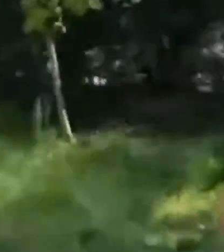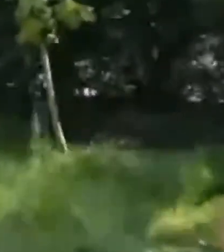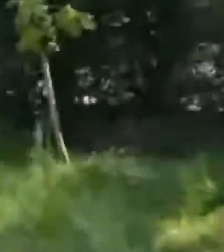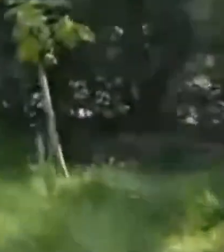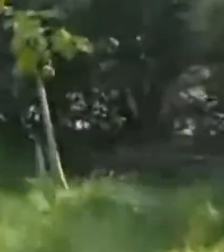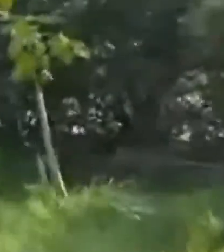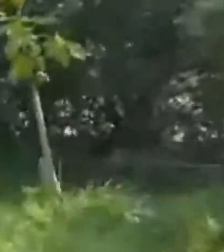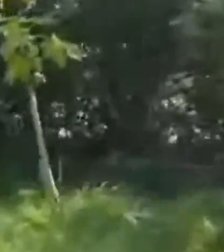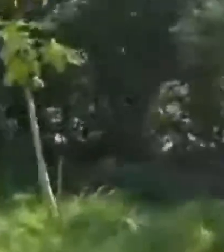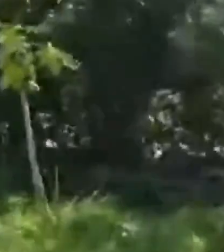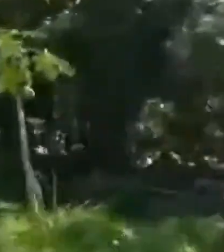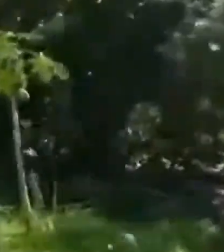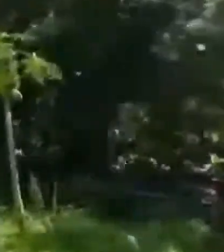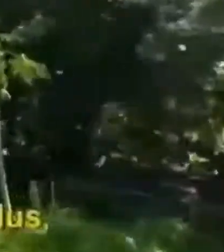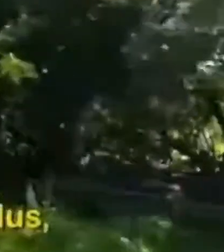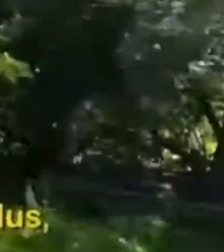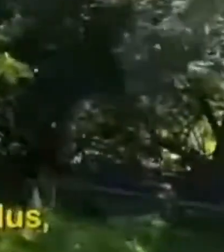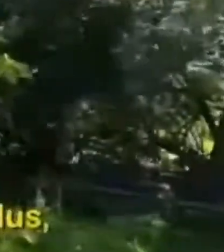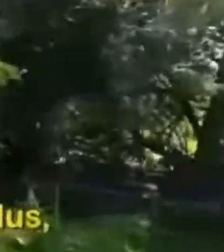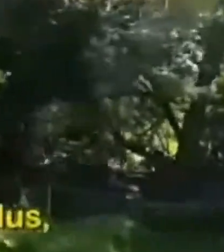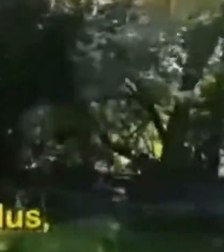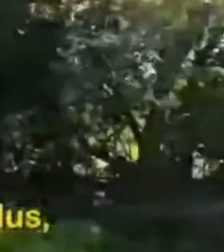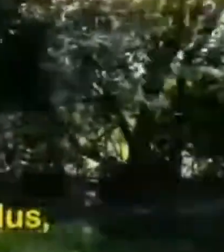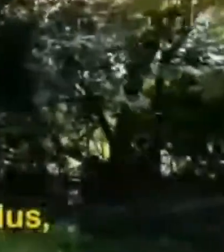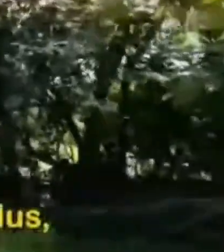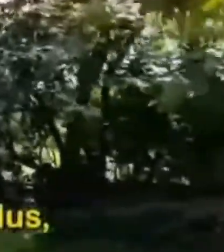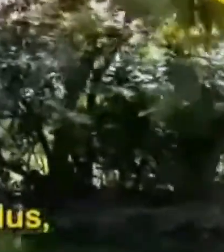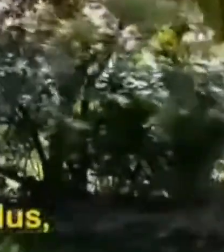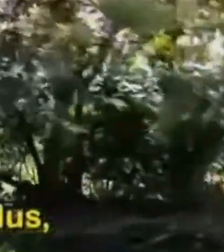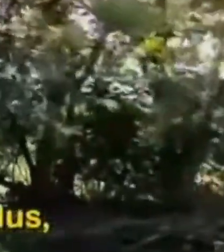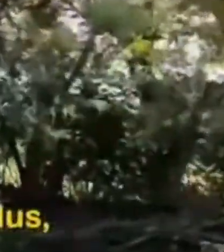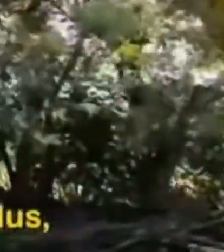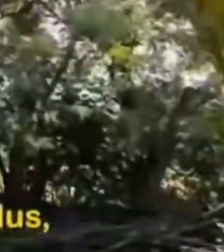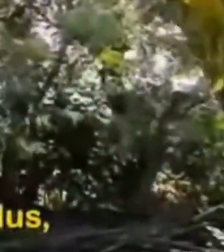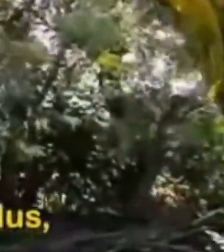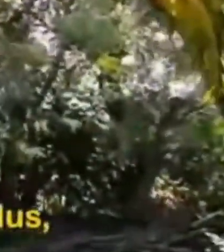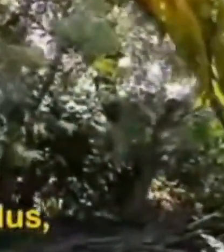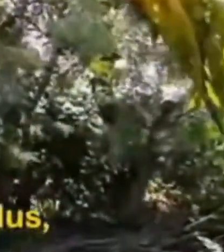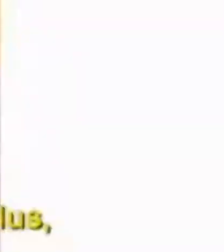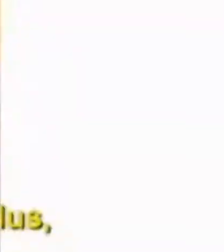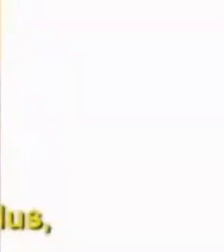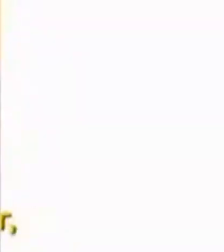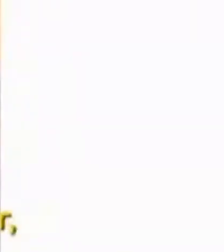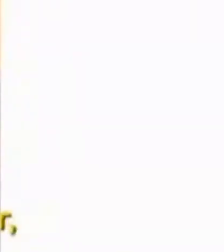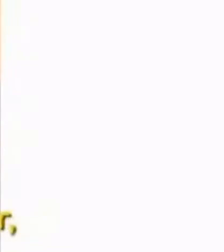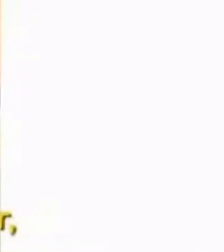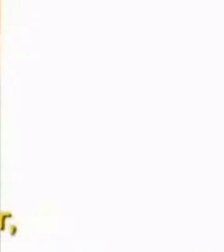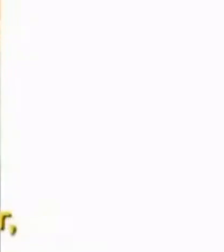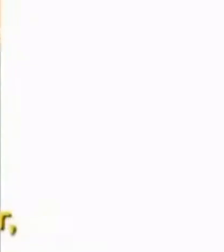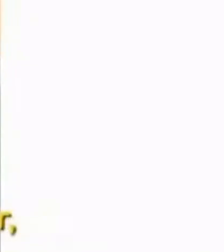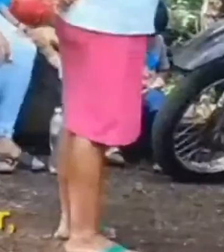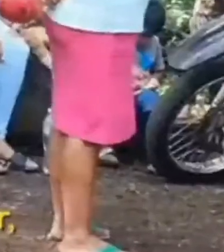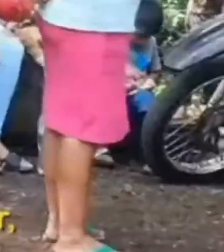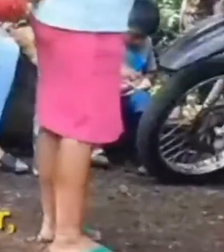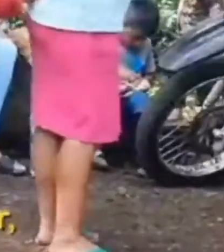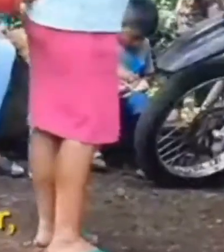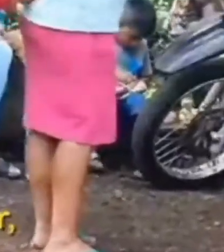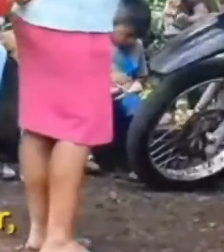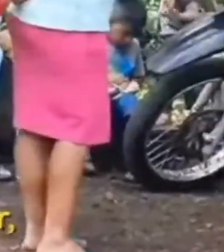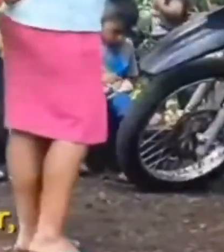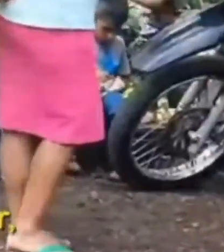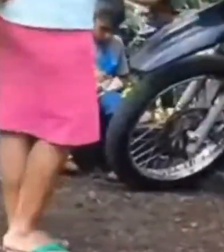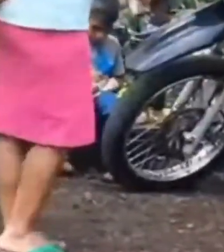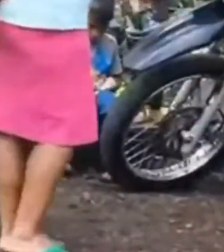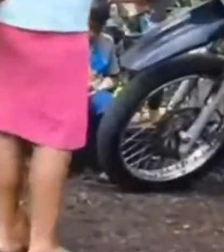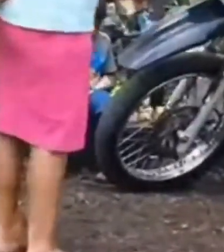tenido una excelente cosecha de papaya. El proyecto en sí como tal realmente ha traído un plus, en especial a la